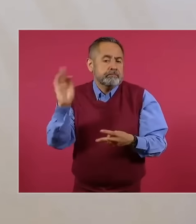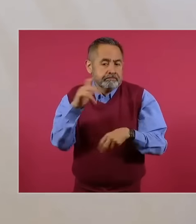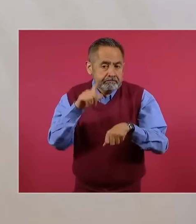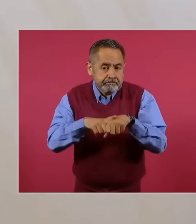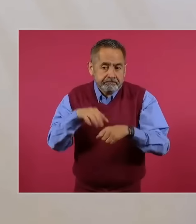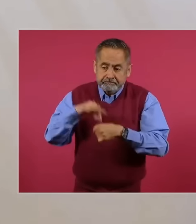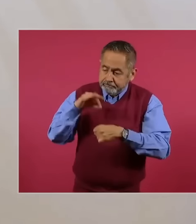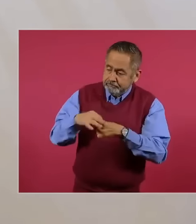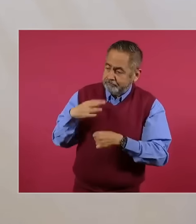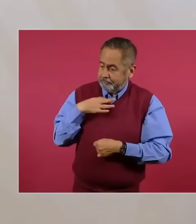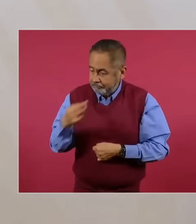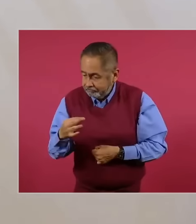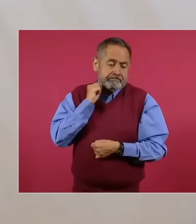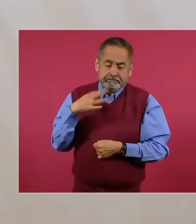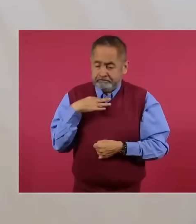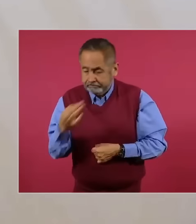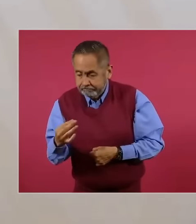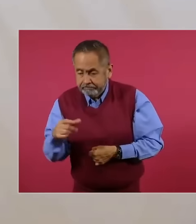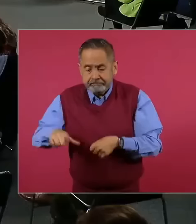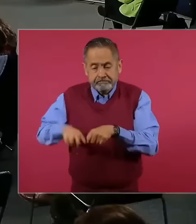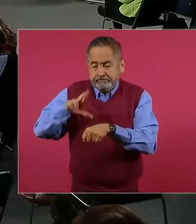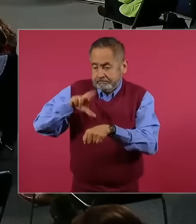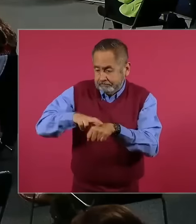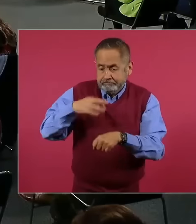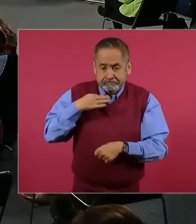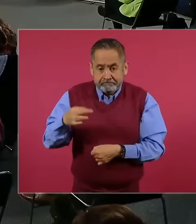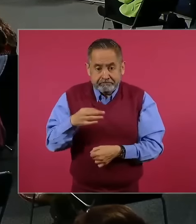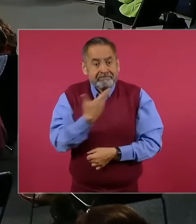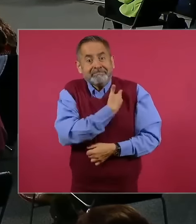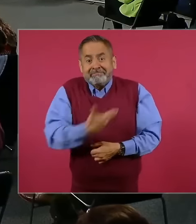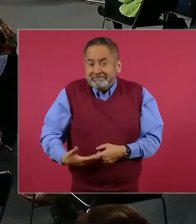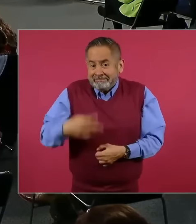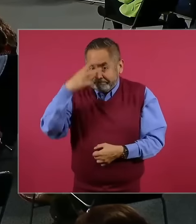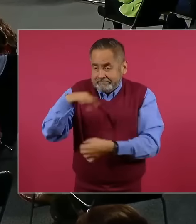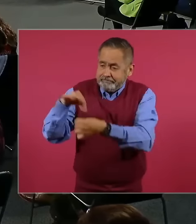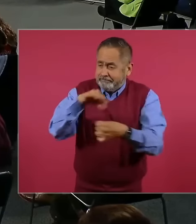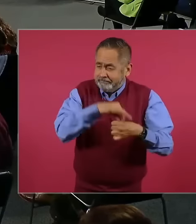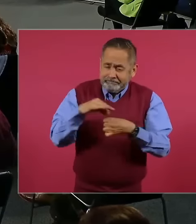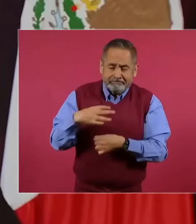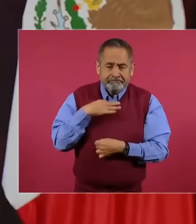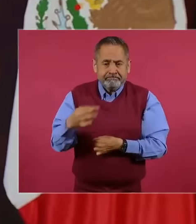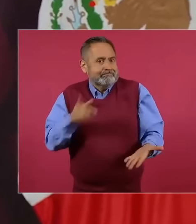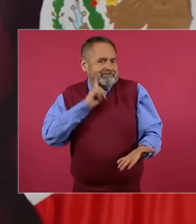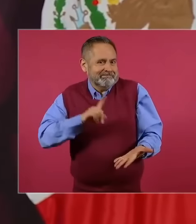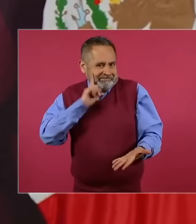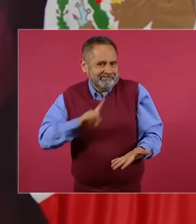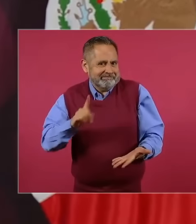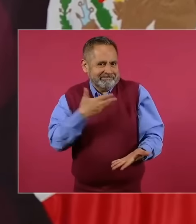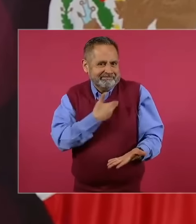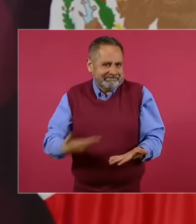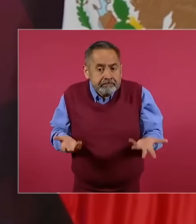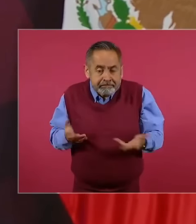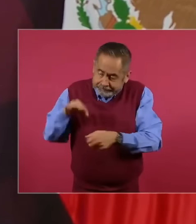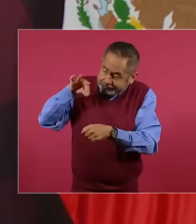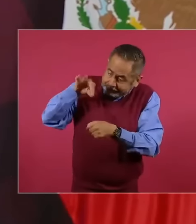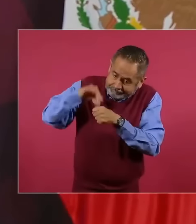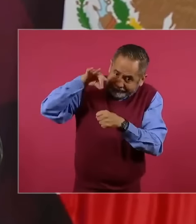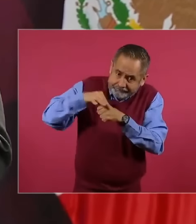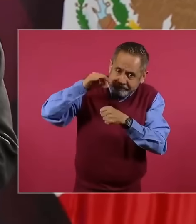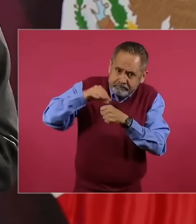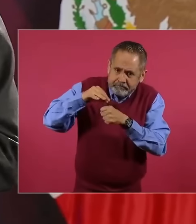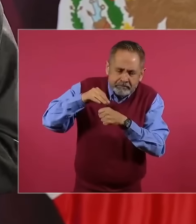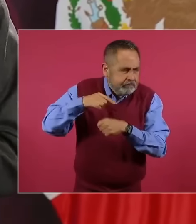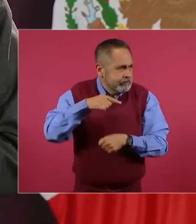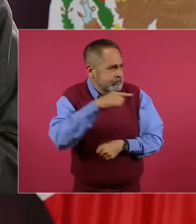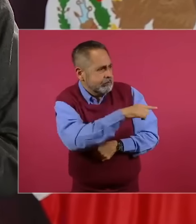senadores, a los gobernadores, al presidente de la República, ahora presidenta de la República y no se va